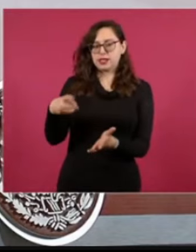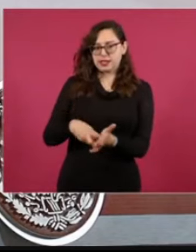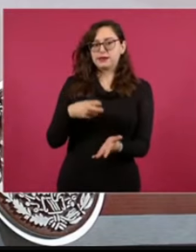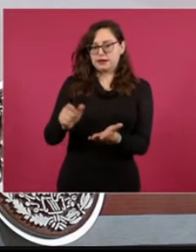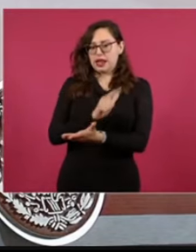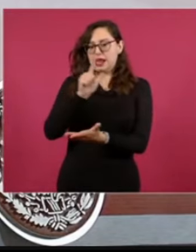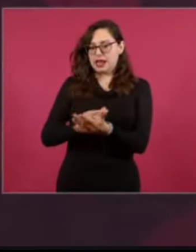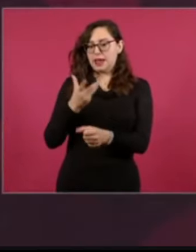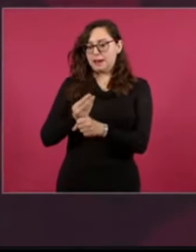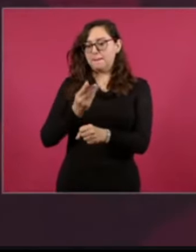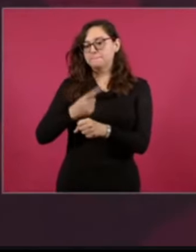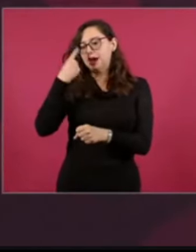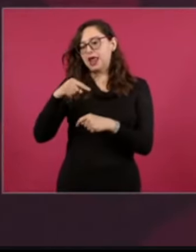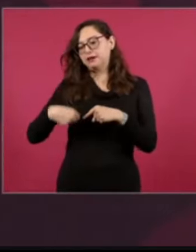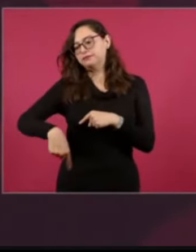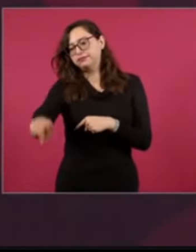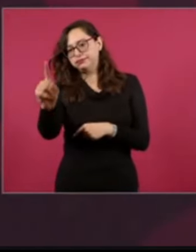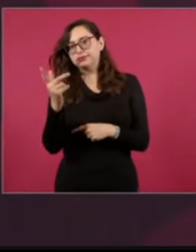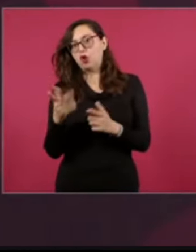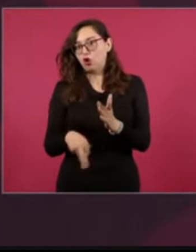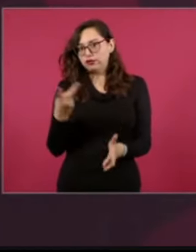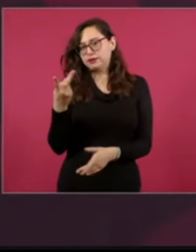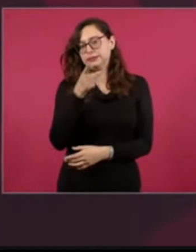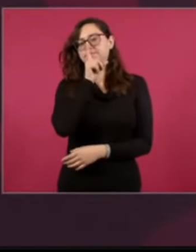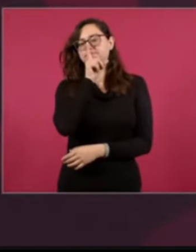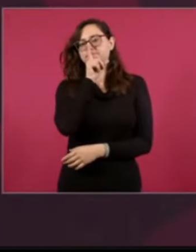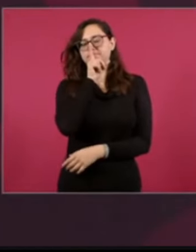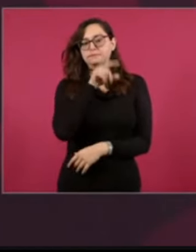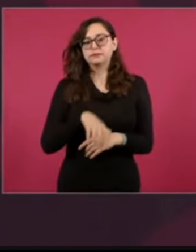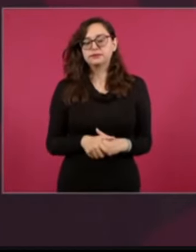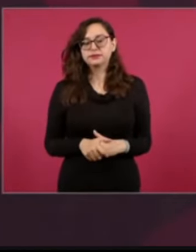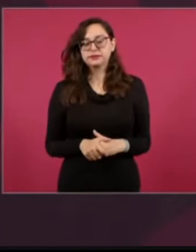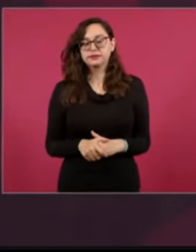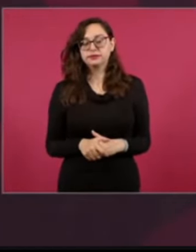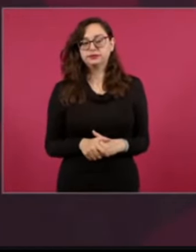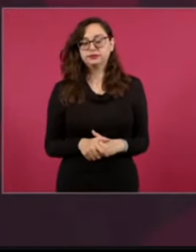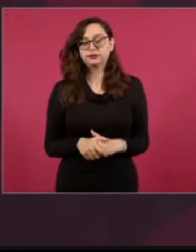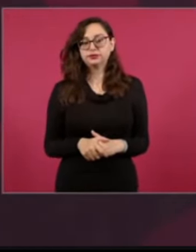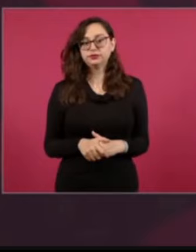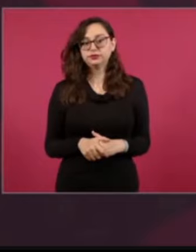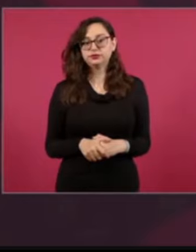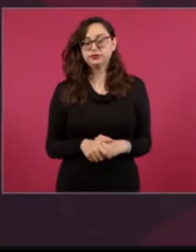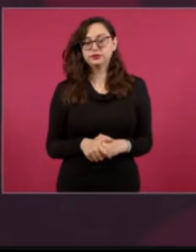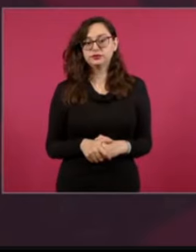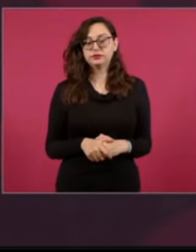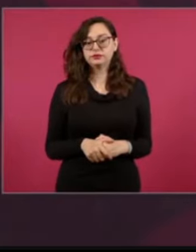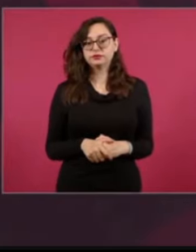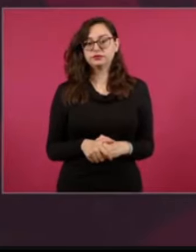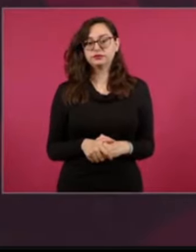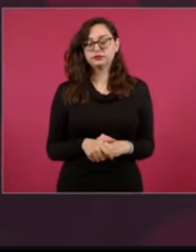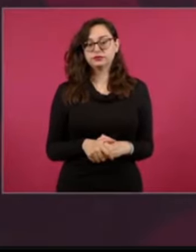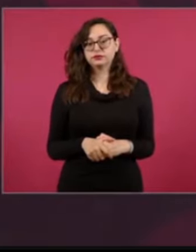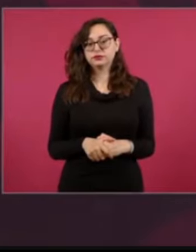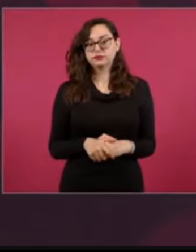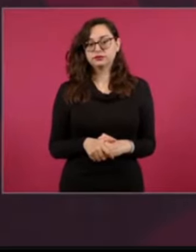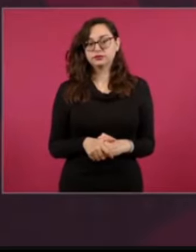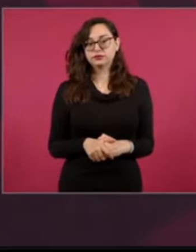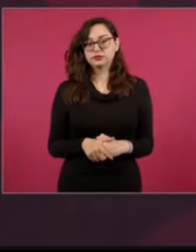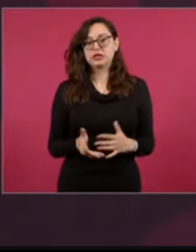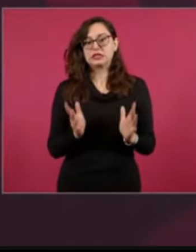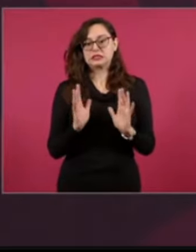habla. De lo que hizo un dirigente de Puebla del PRI. Muy amigo de Alito Moreno.